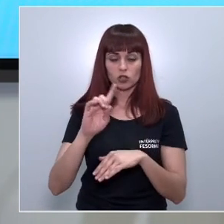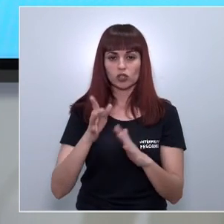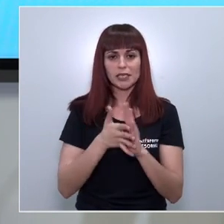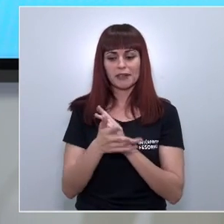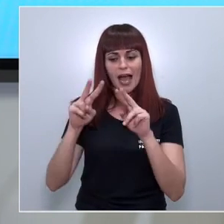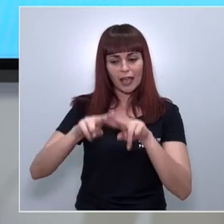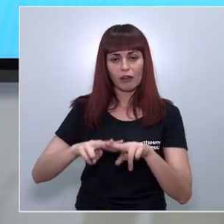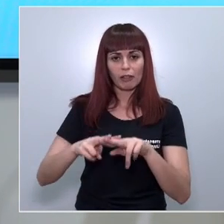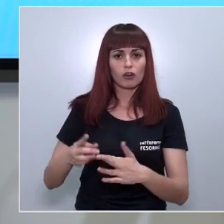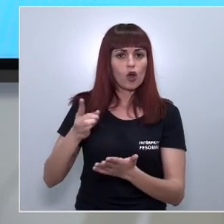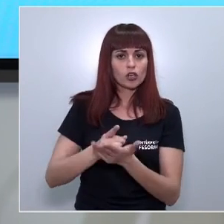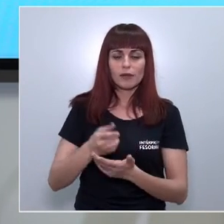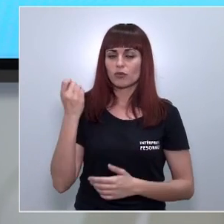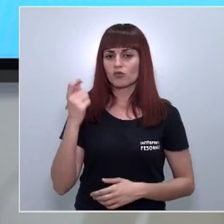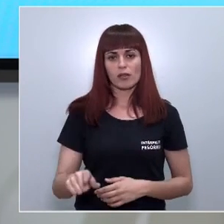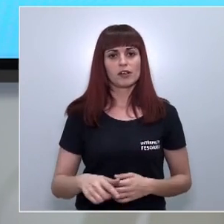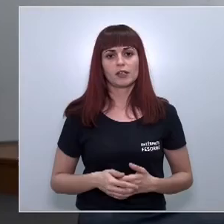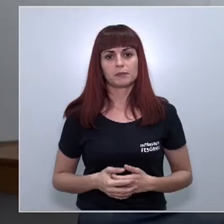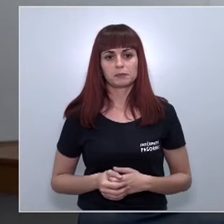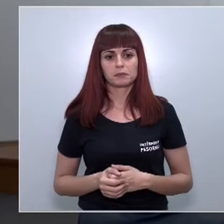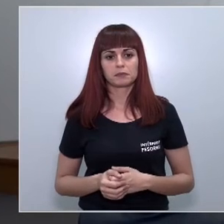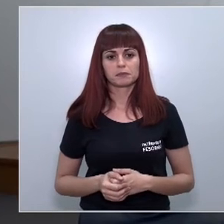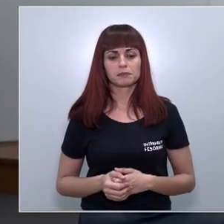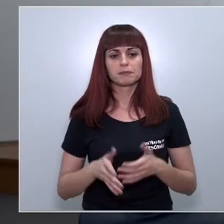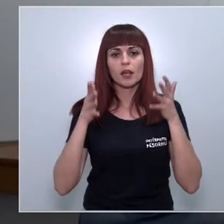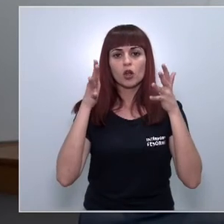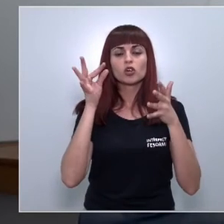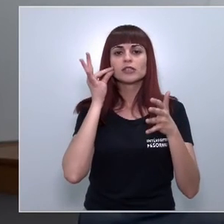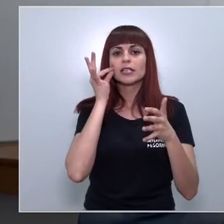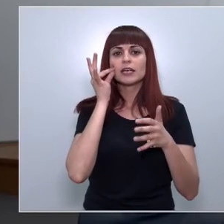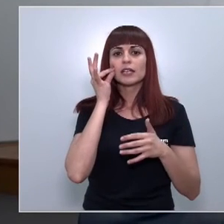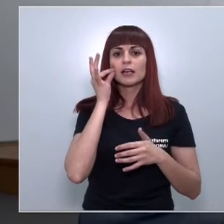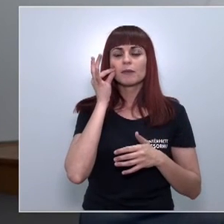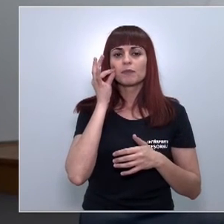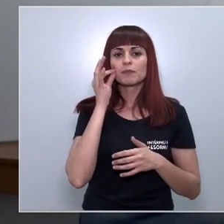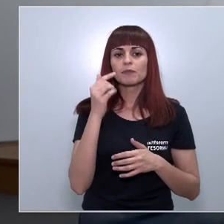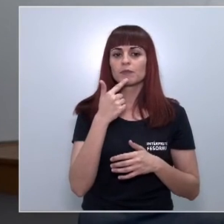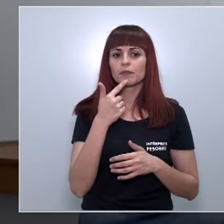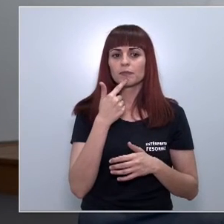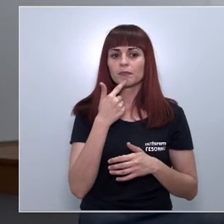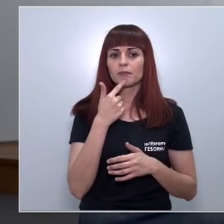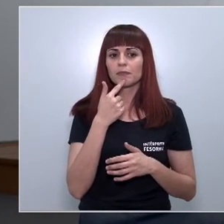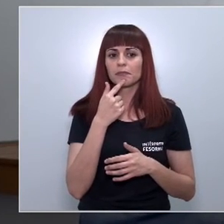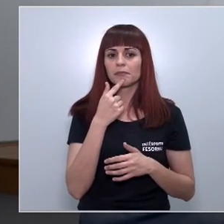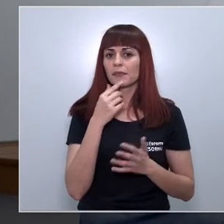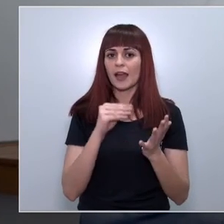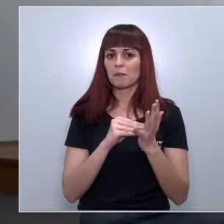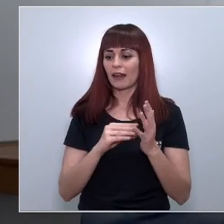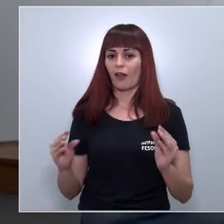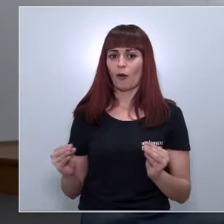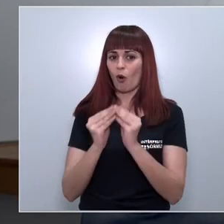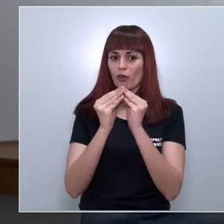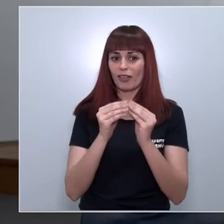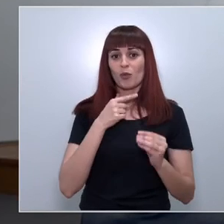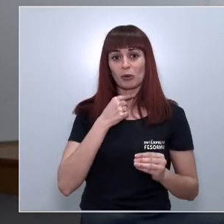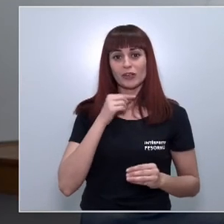nueva evaluación de impacto ambiental La consejera portavoz entiendo que no es el lugar pero no tenemos ocasión de coincidir en este estado de alarma así